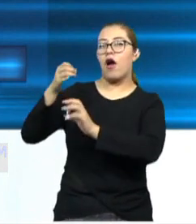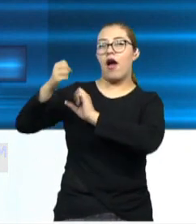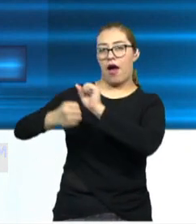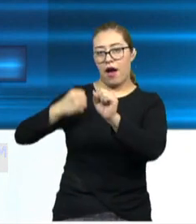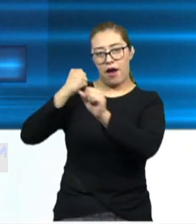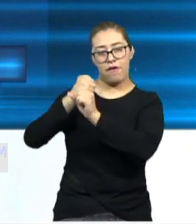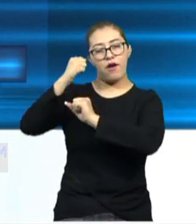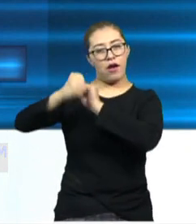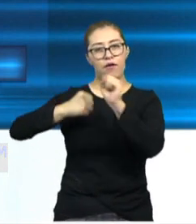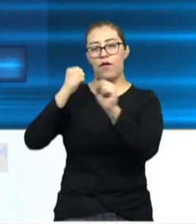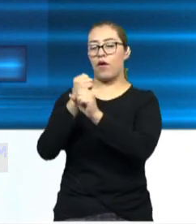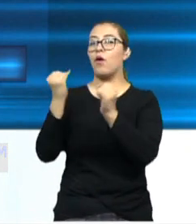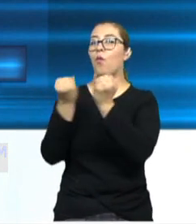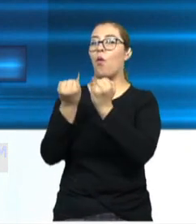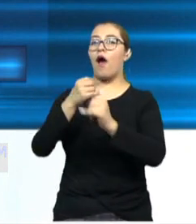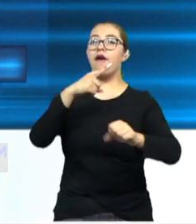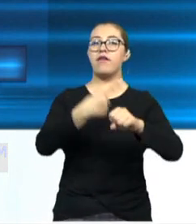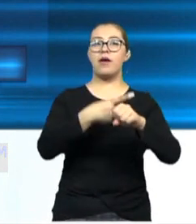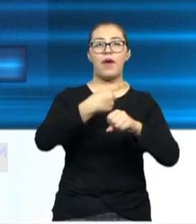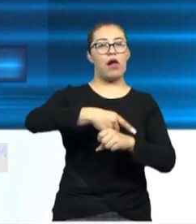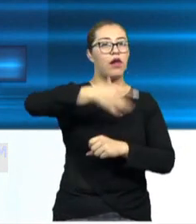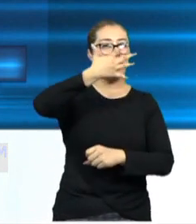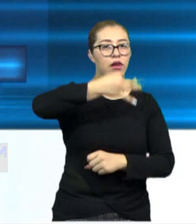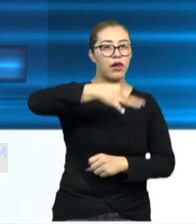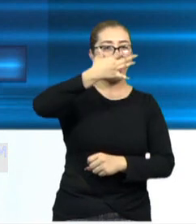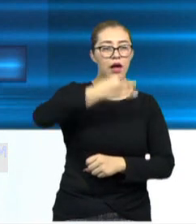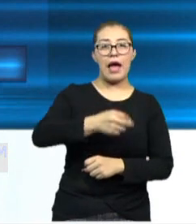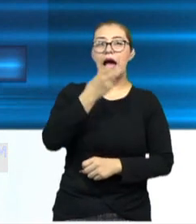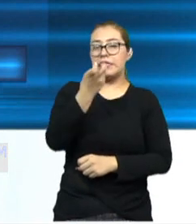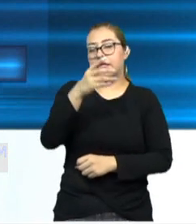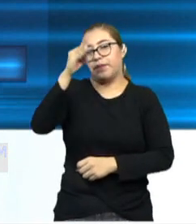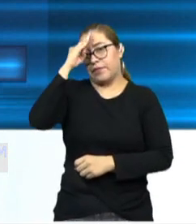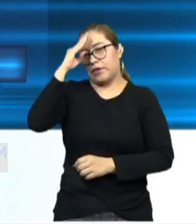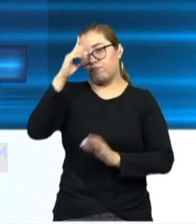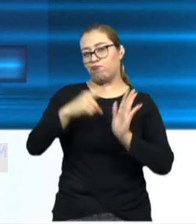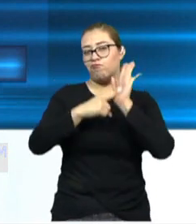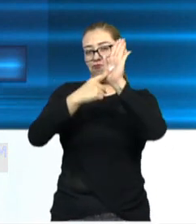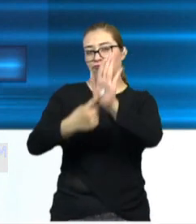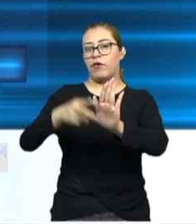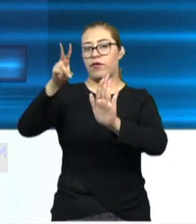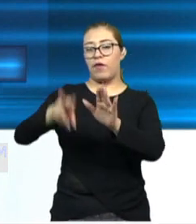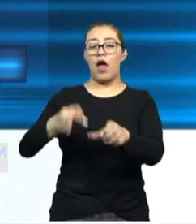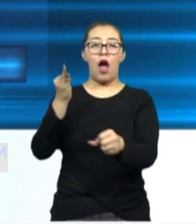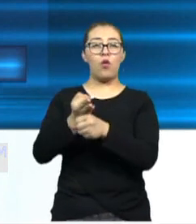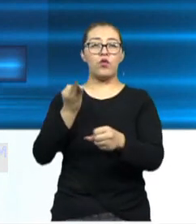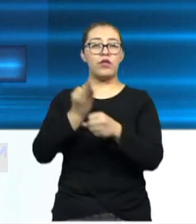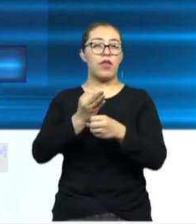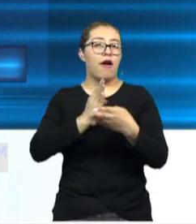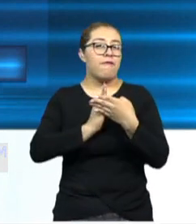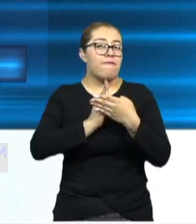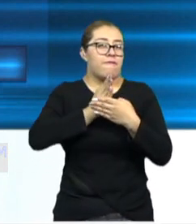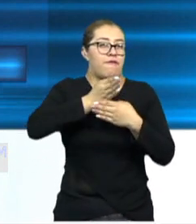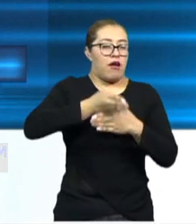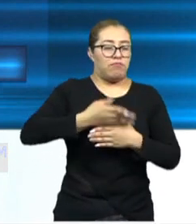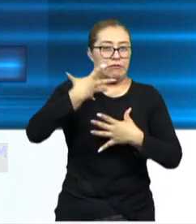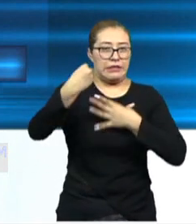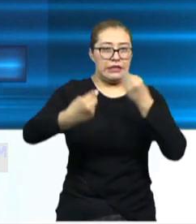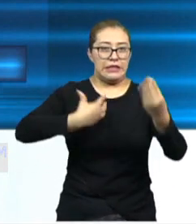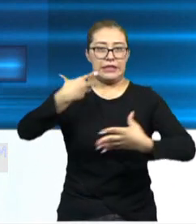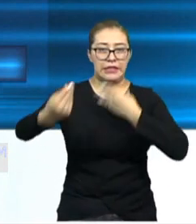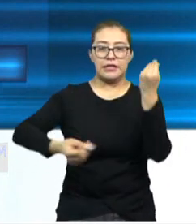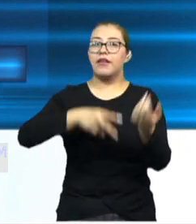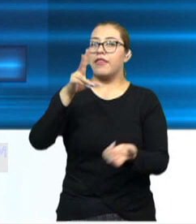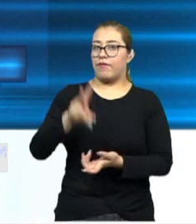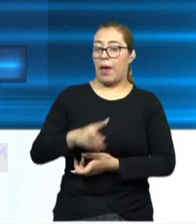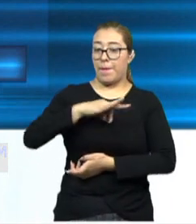con la influenza. Digamos que este sería como el escenario. Es una realidad. Estamos en una fase de mucha actividad de la transmisión. El